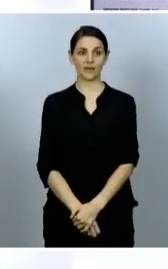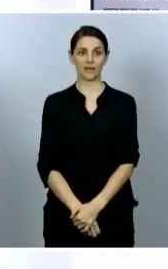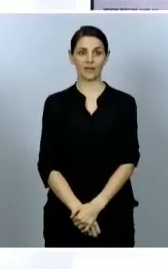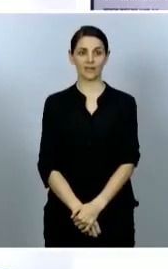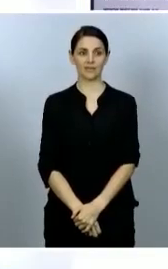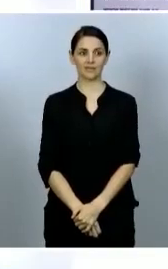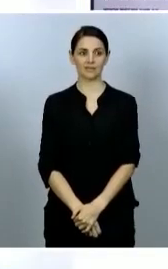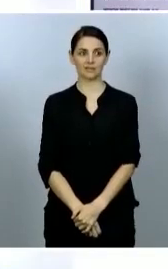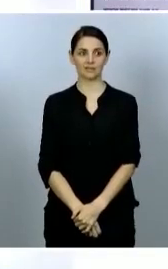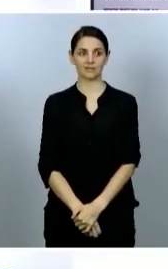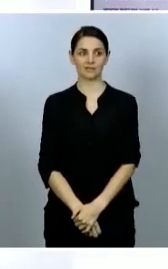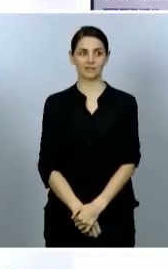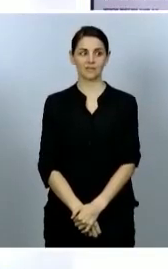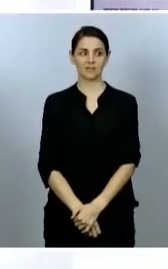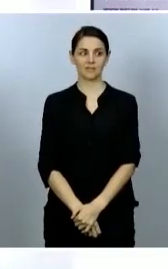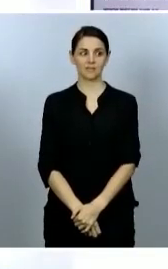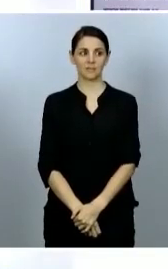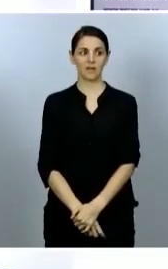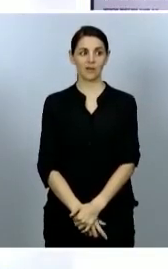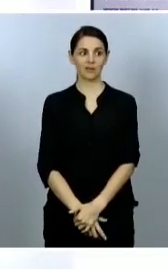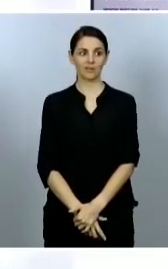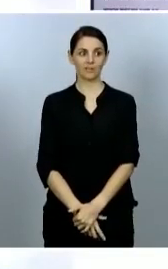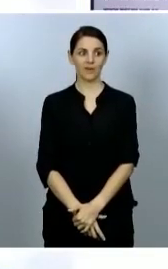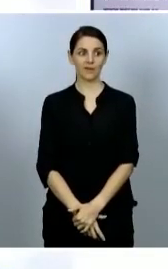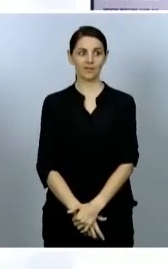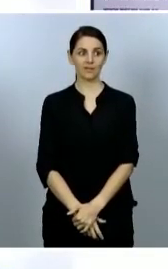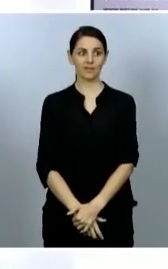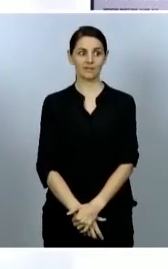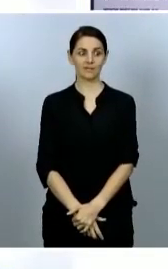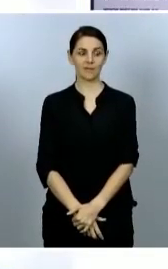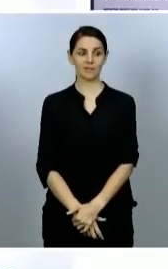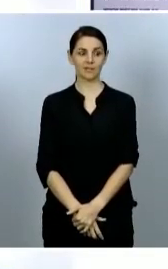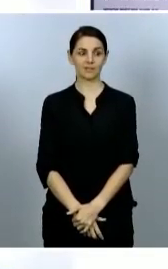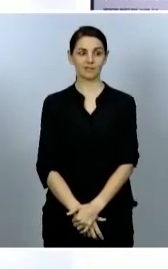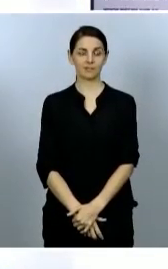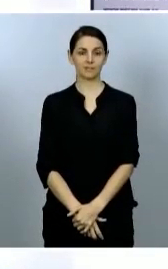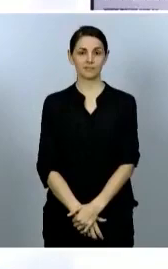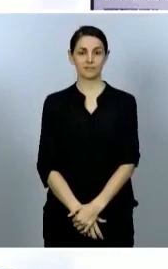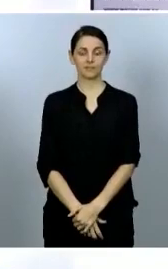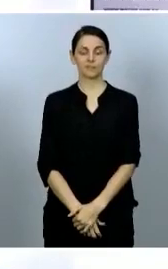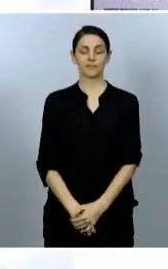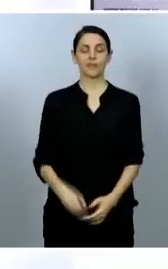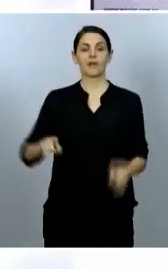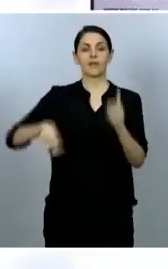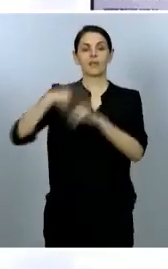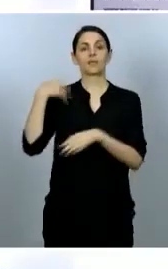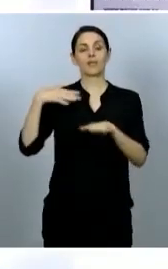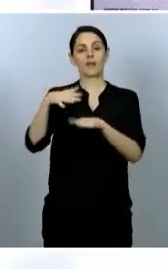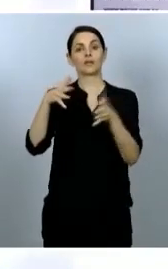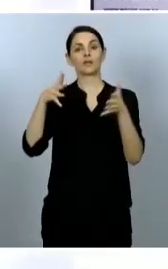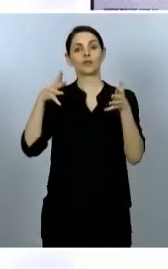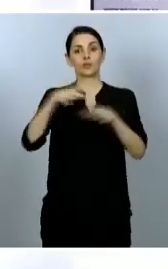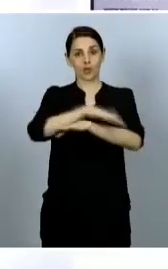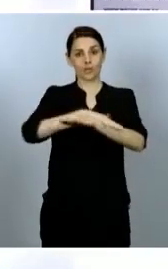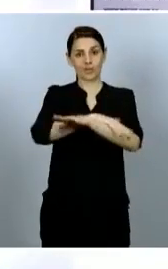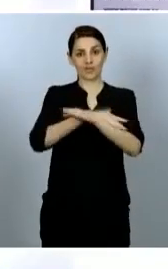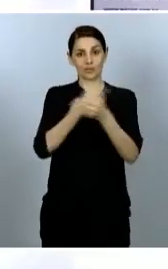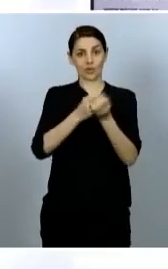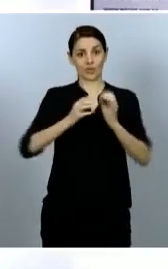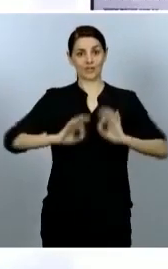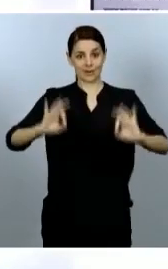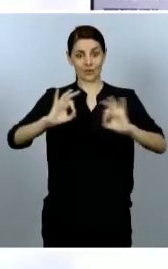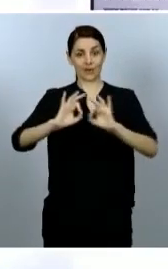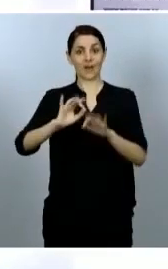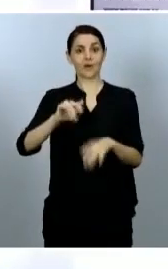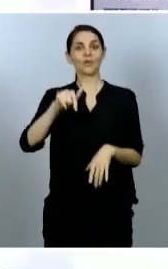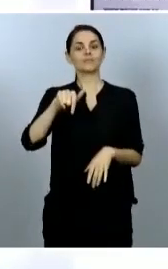Bienvenida a esta comparecencia tras la reunión del Consejo de Ministros Extraordinaria y que, como ven, cuenta hoy,